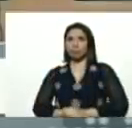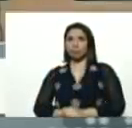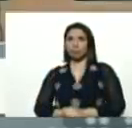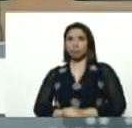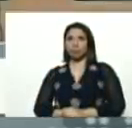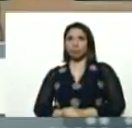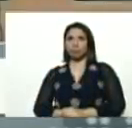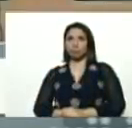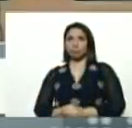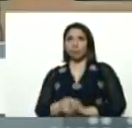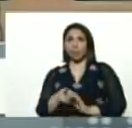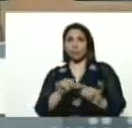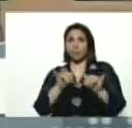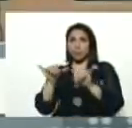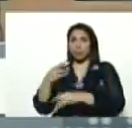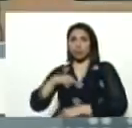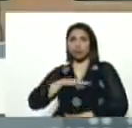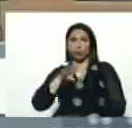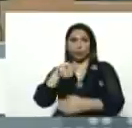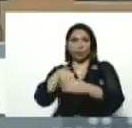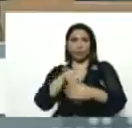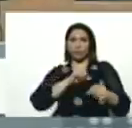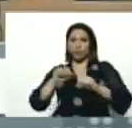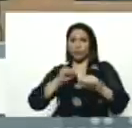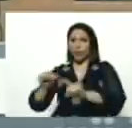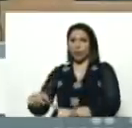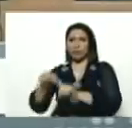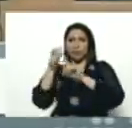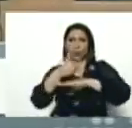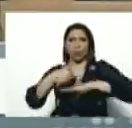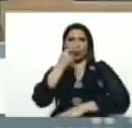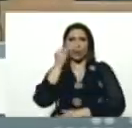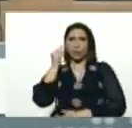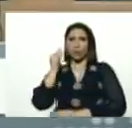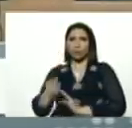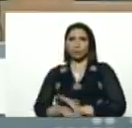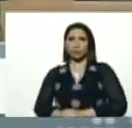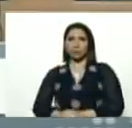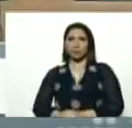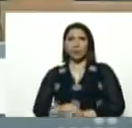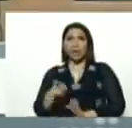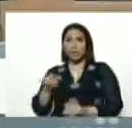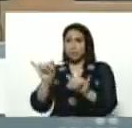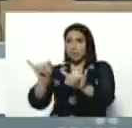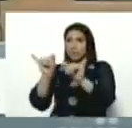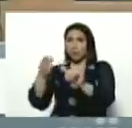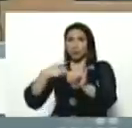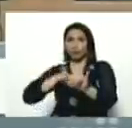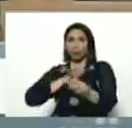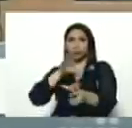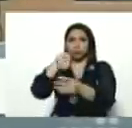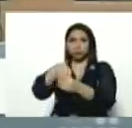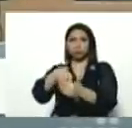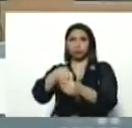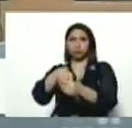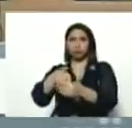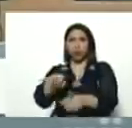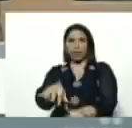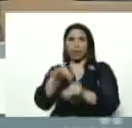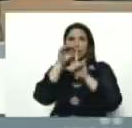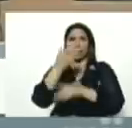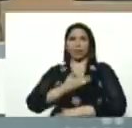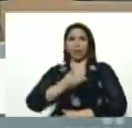y ahí mismo, nos metemos en la dinámica, para elegir gobernadores, y ahí mismo, nos metemos para elegir, alcaldes, alcaldes,